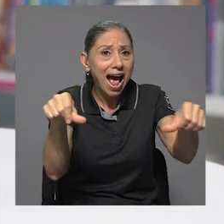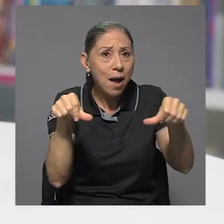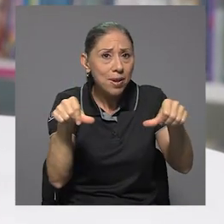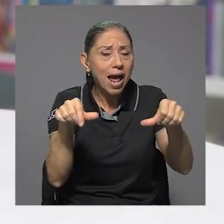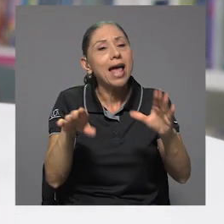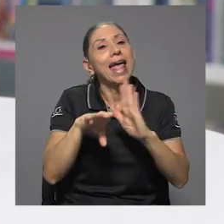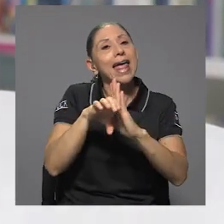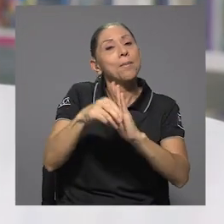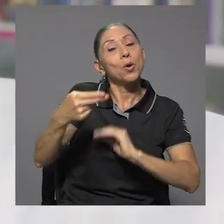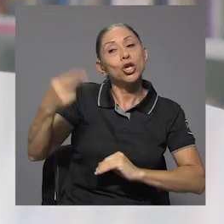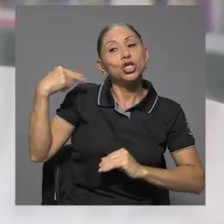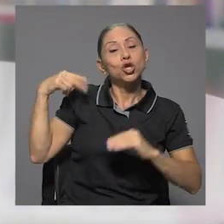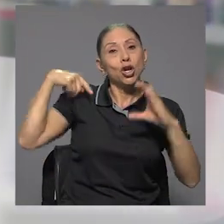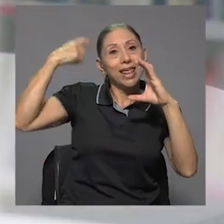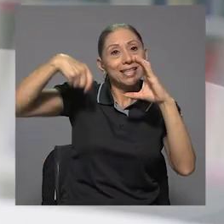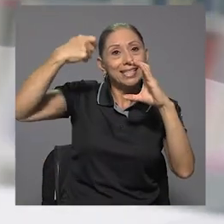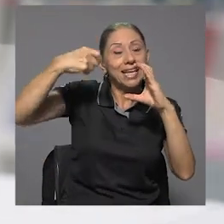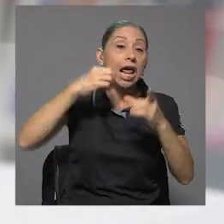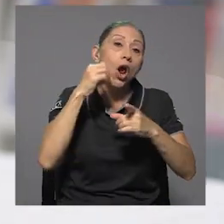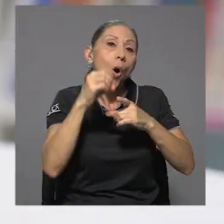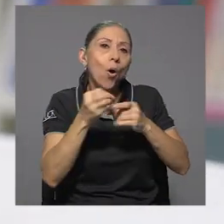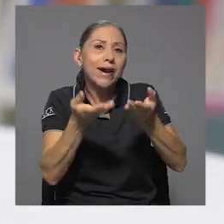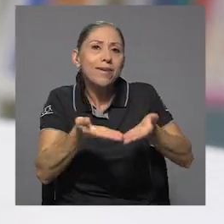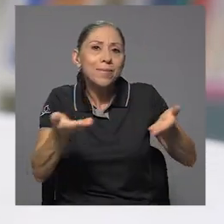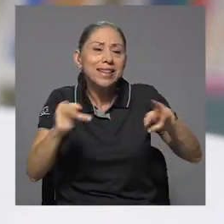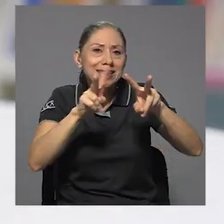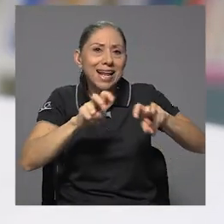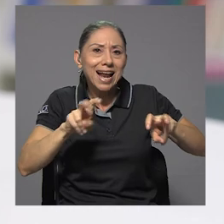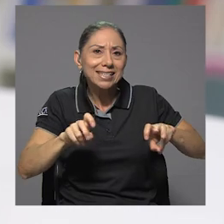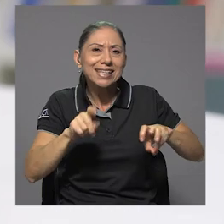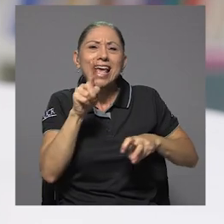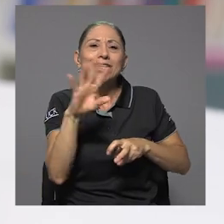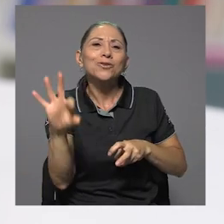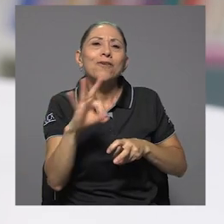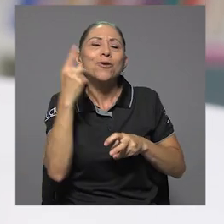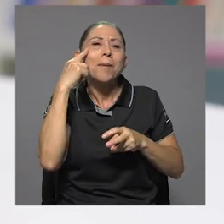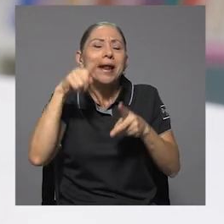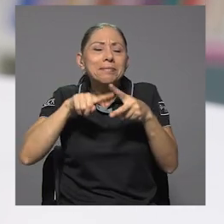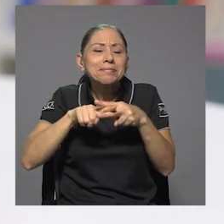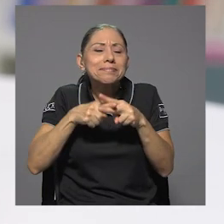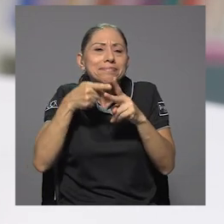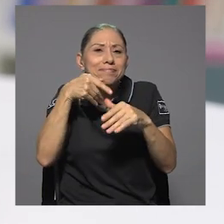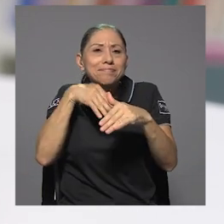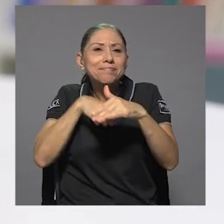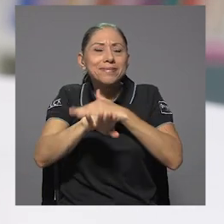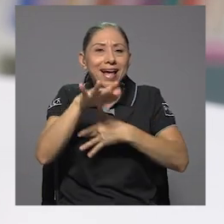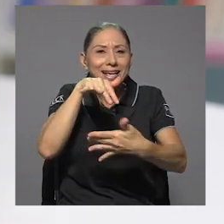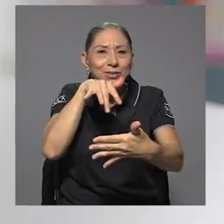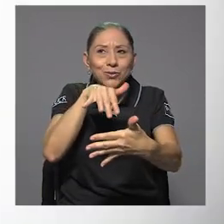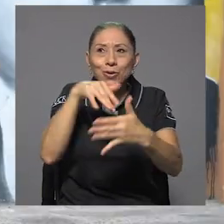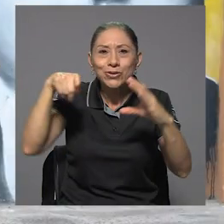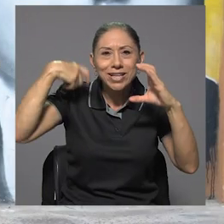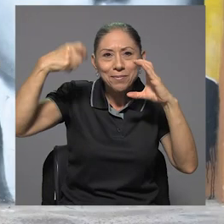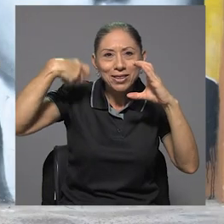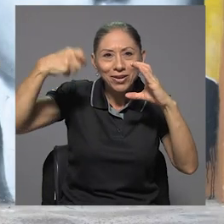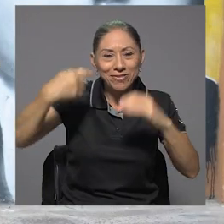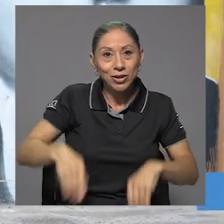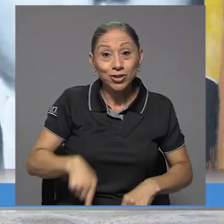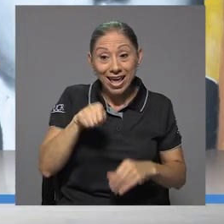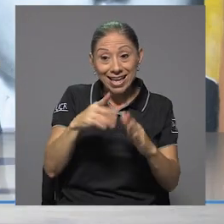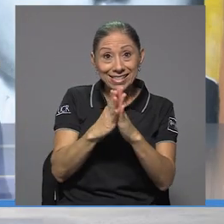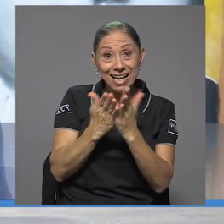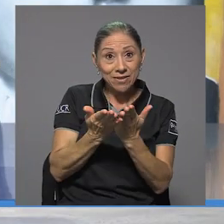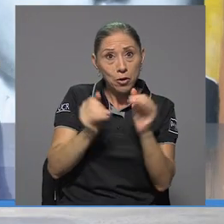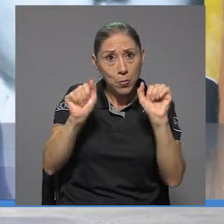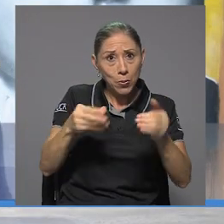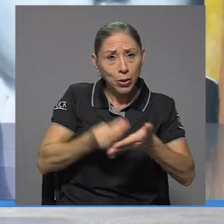herramientas de análisis Constituyen una puerta de ingreso a los estudios cinematográficos Este